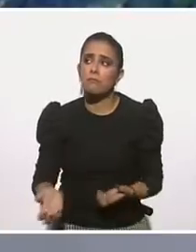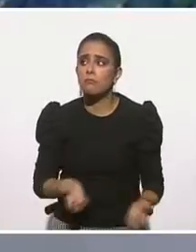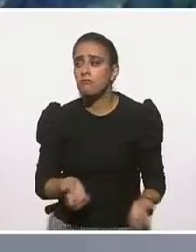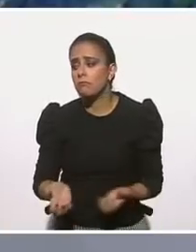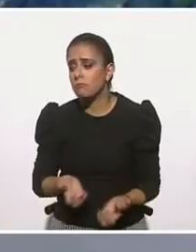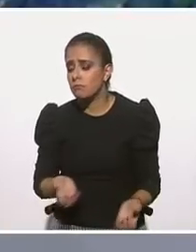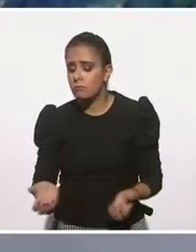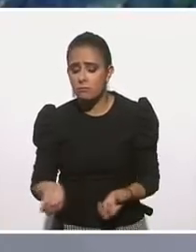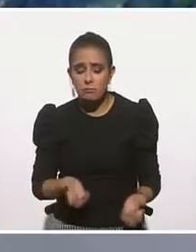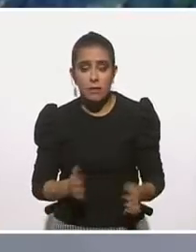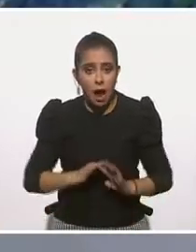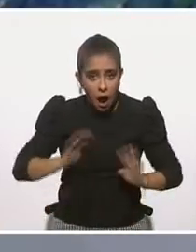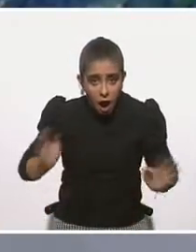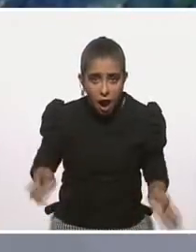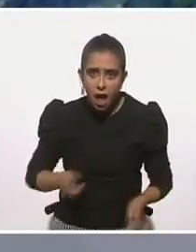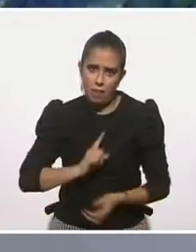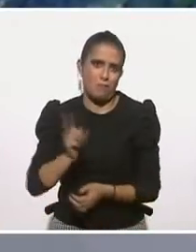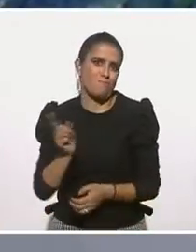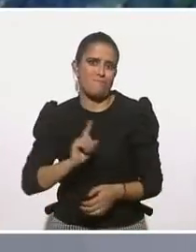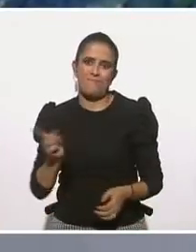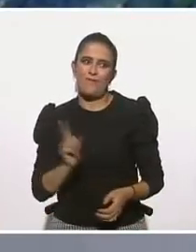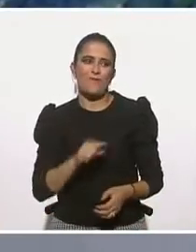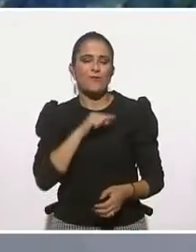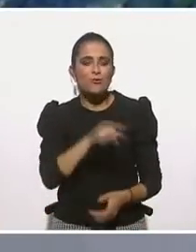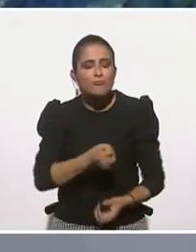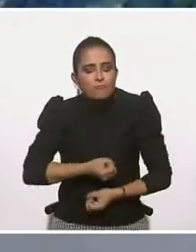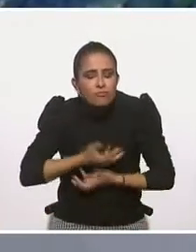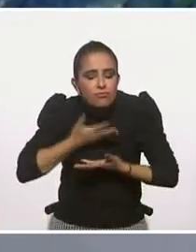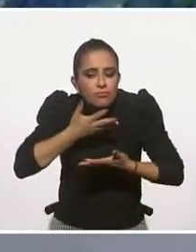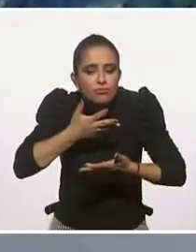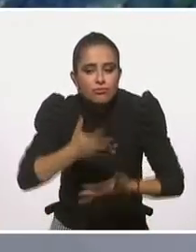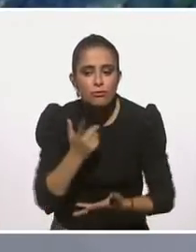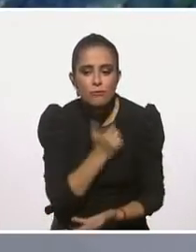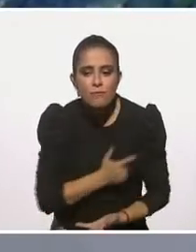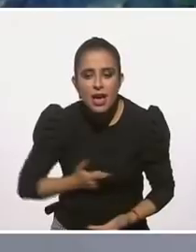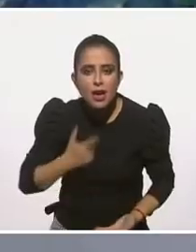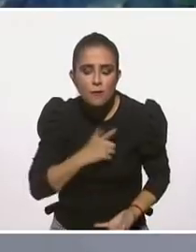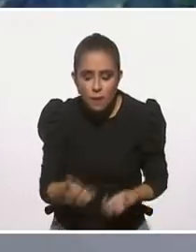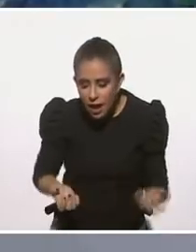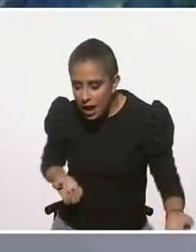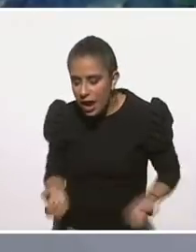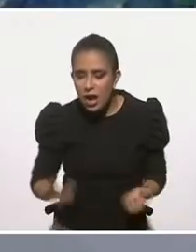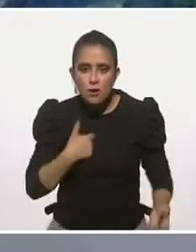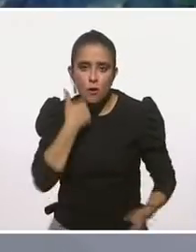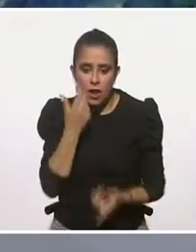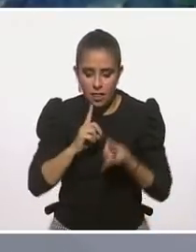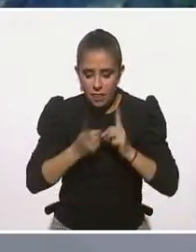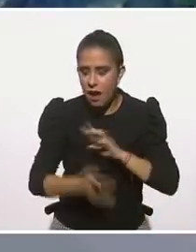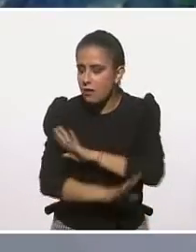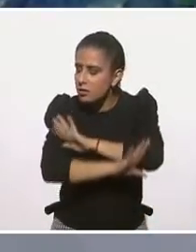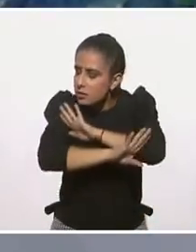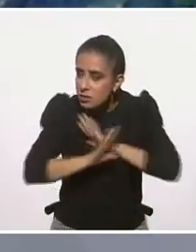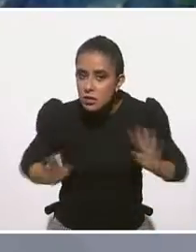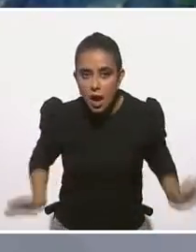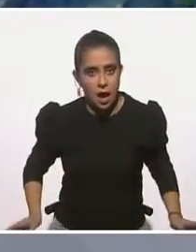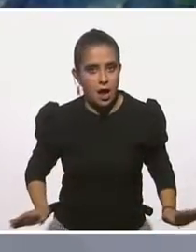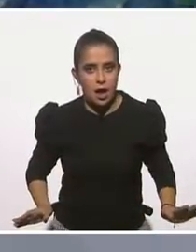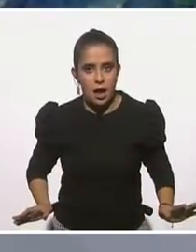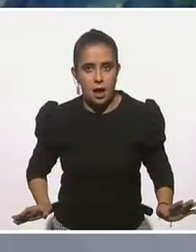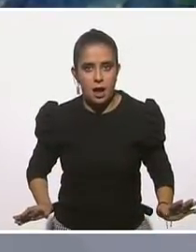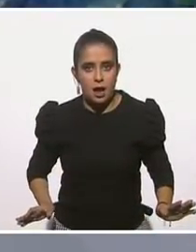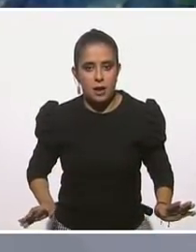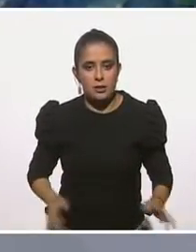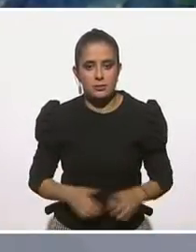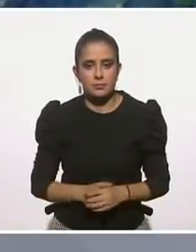porque yo soy la maestra que te va a calificar, es que a ti te interesa salir de este estado, está bien si no te